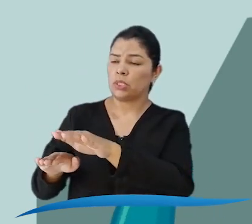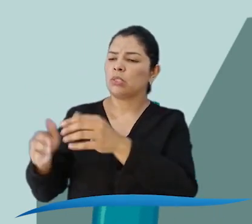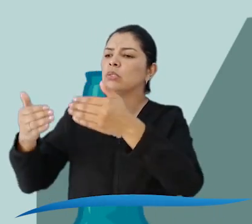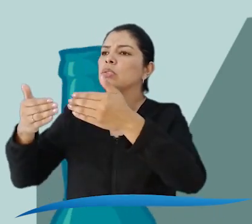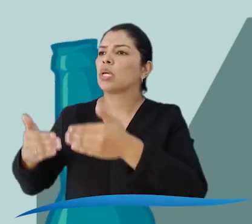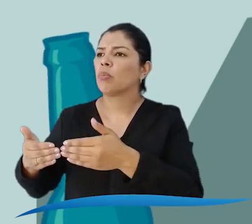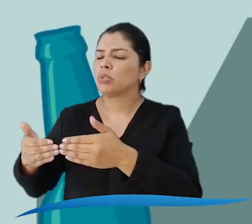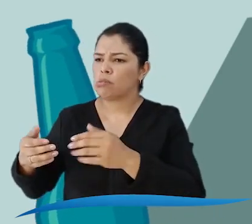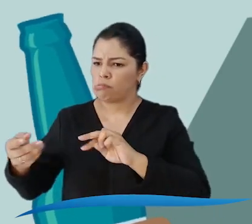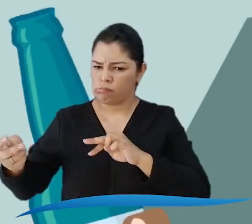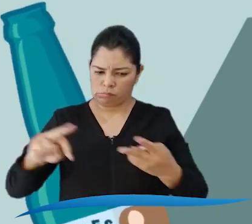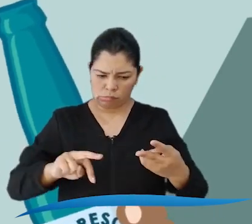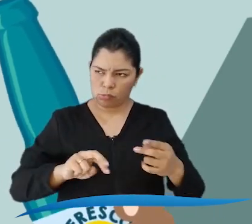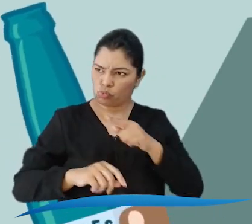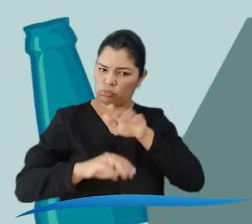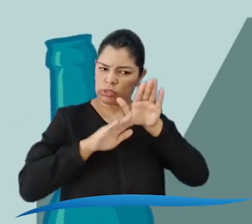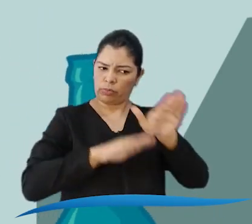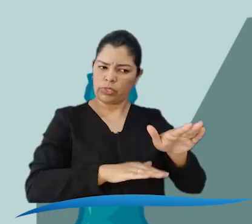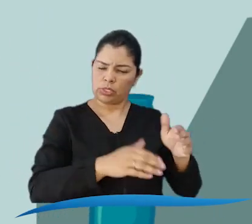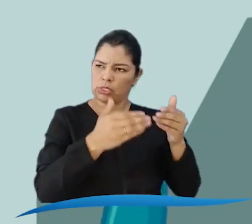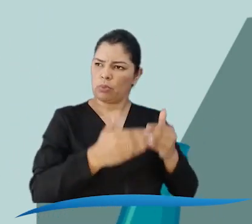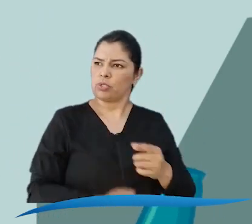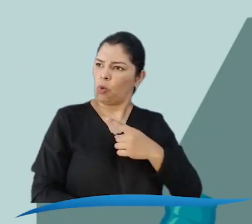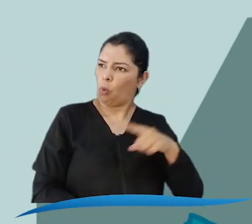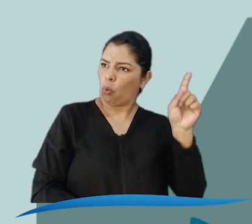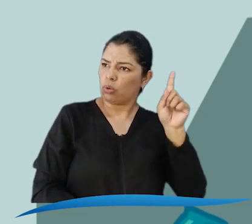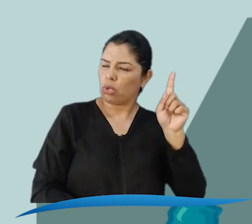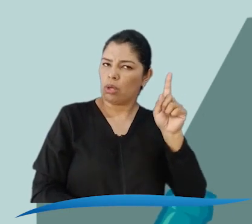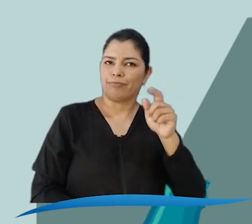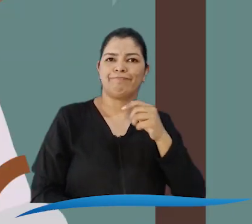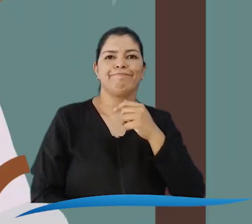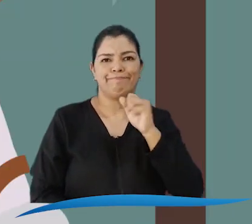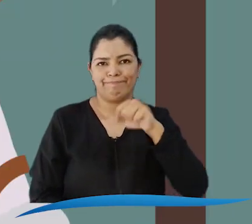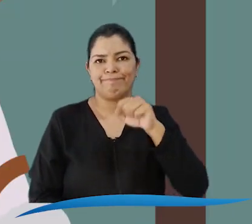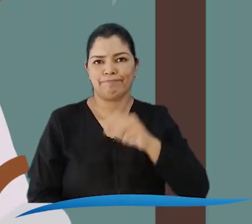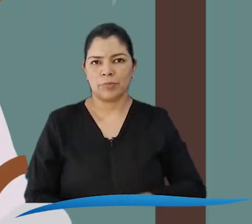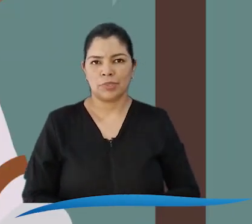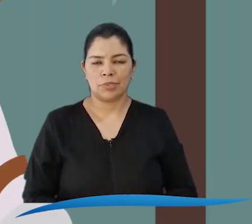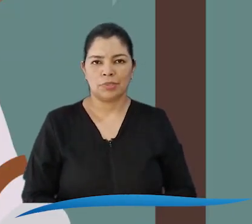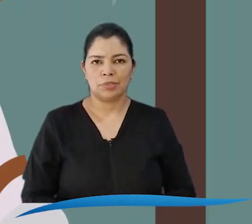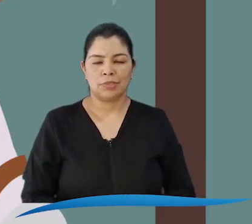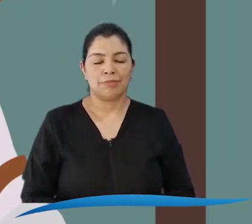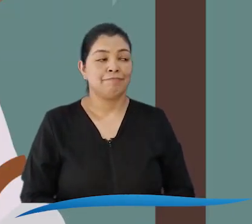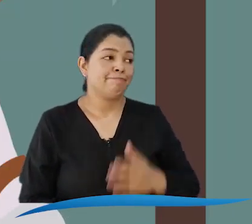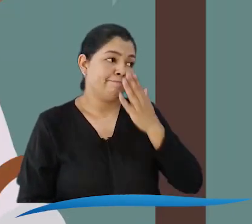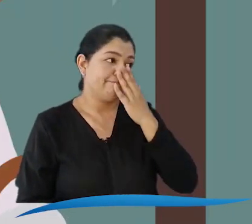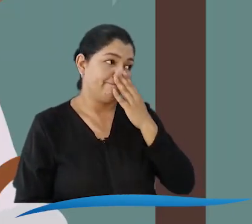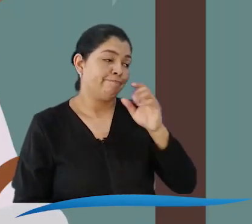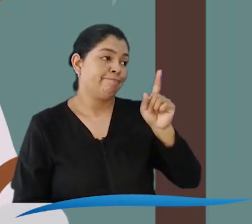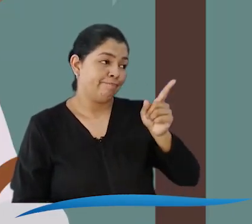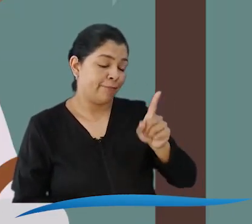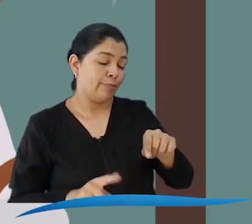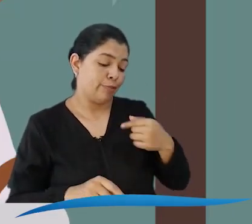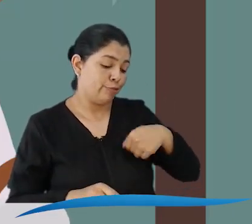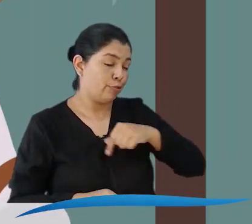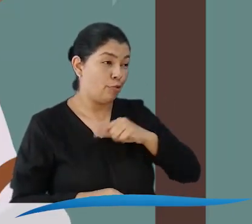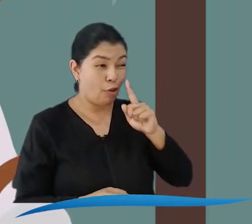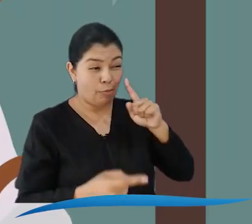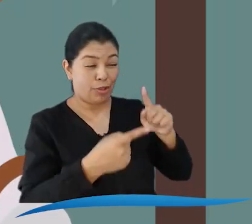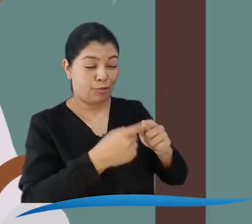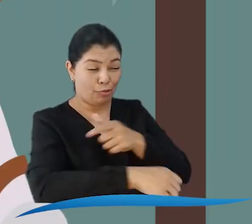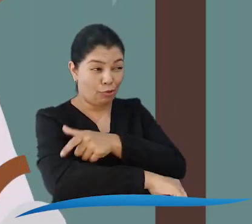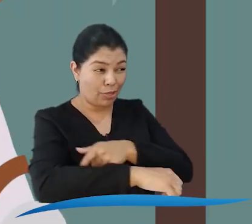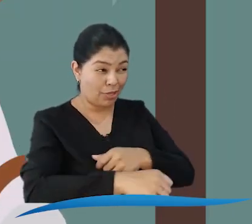Comité de Discapacidad que no tienen la discapacidad que representan? Y la verdad, tampoco es que tuviéramos muy claros los